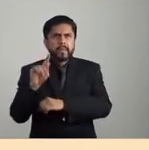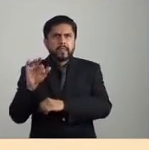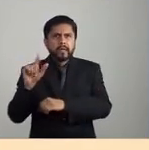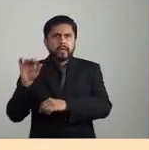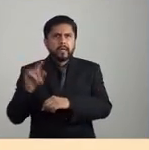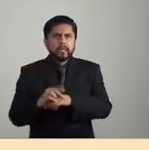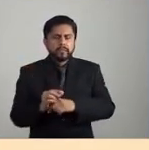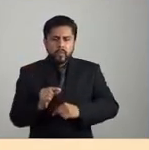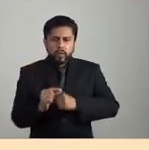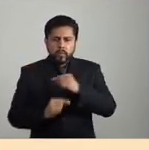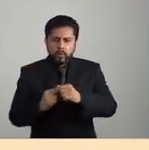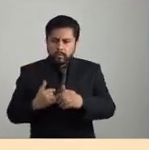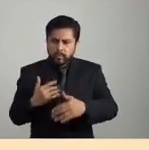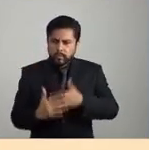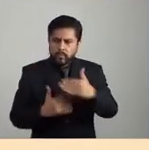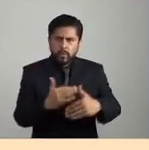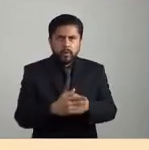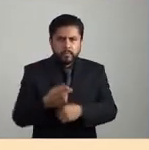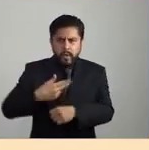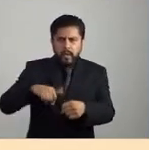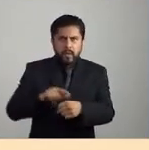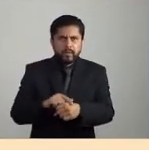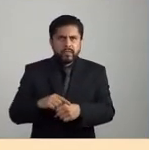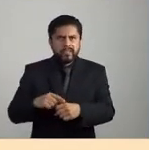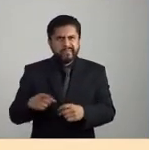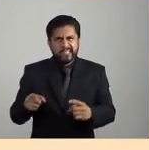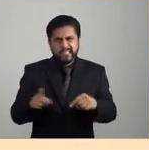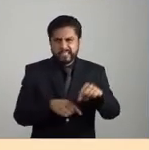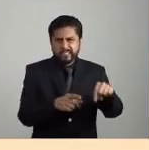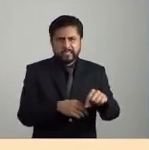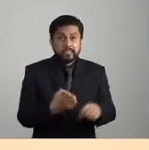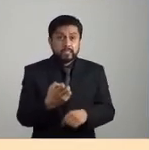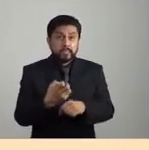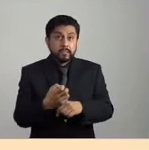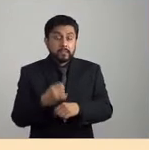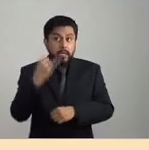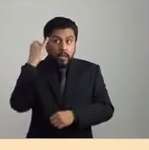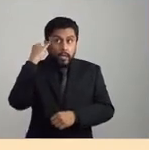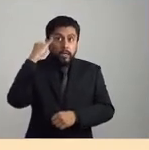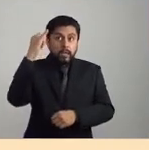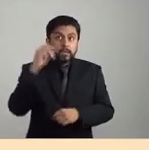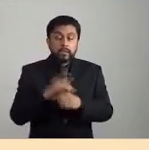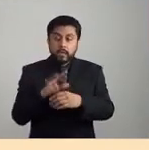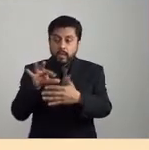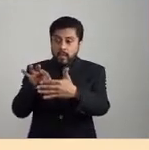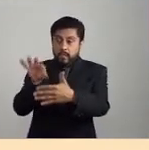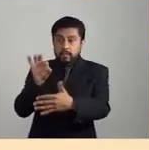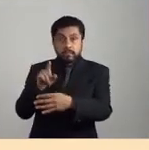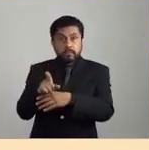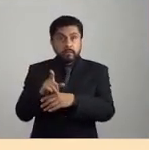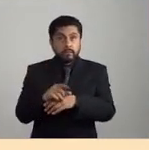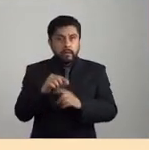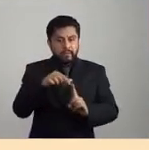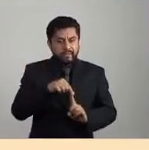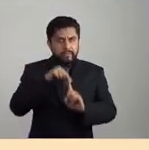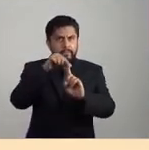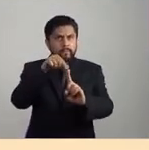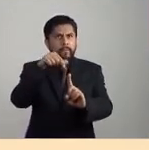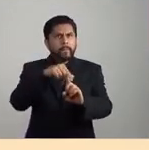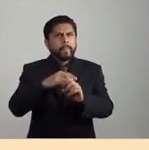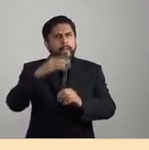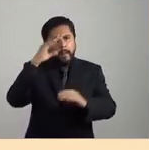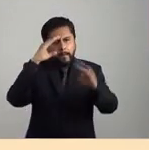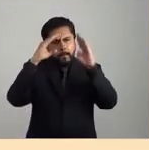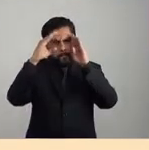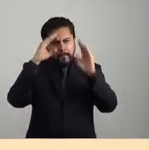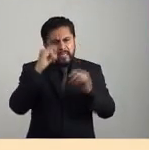organizando las naturalezas. Y me parecía una idea muy sugerente y quisiera recuperarla para pensar en eso, ¿no?, en algunas